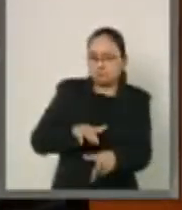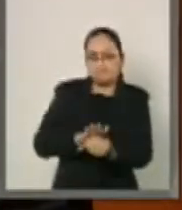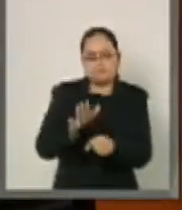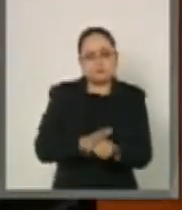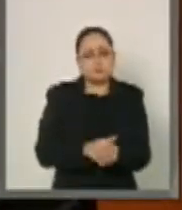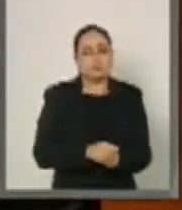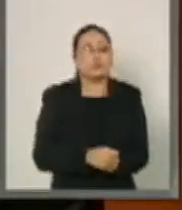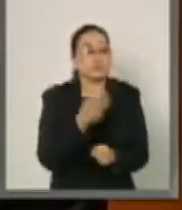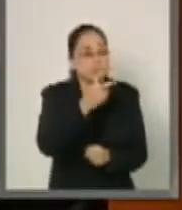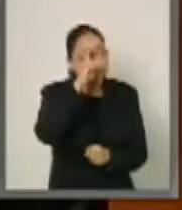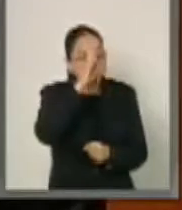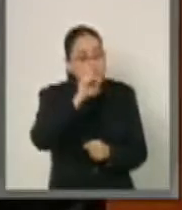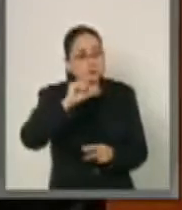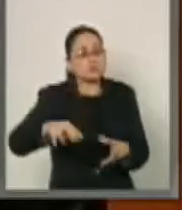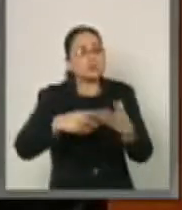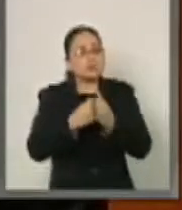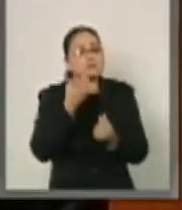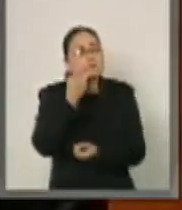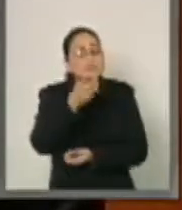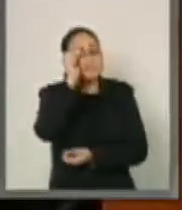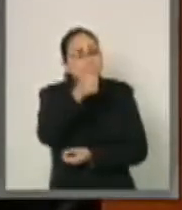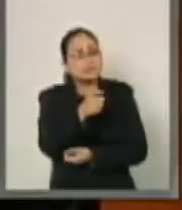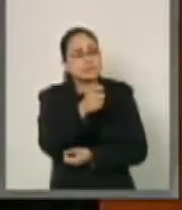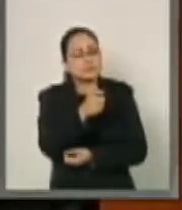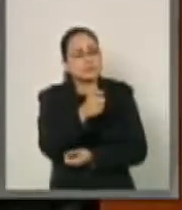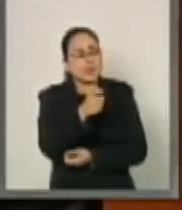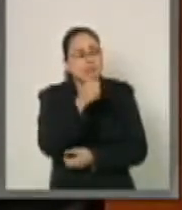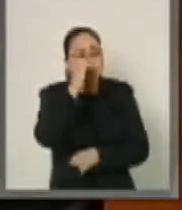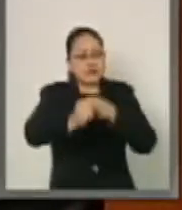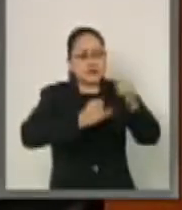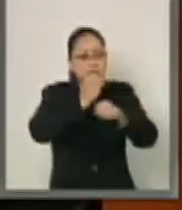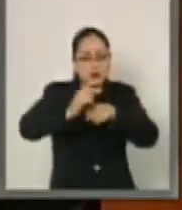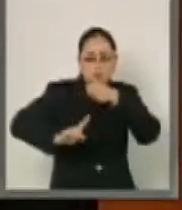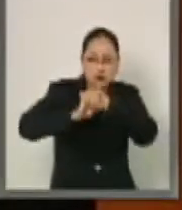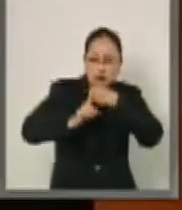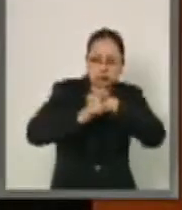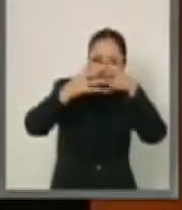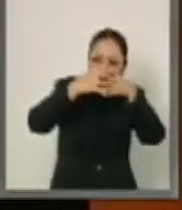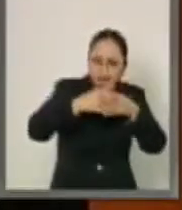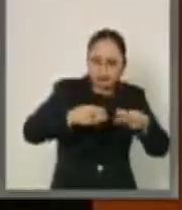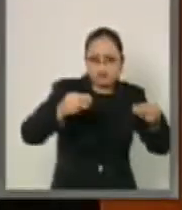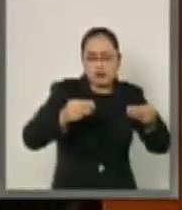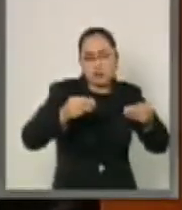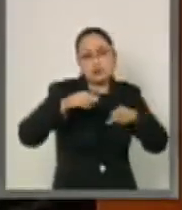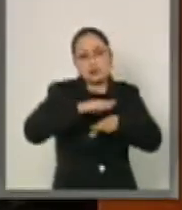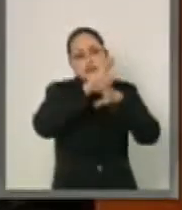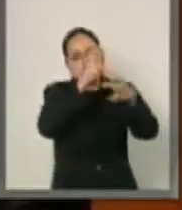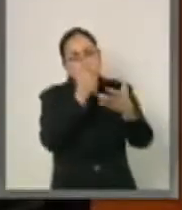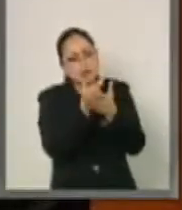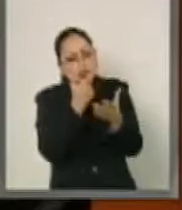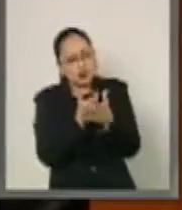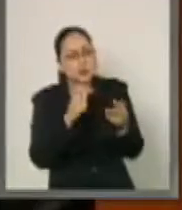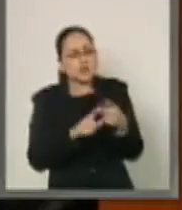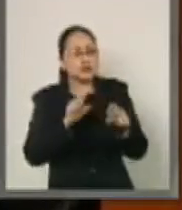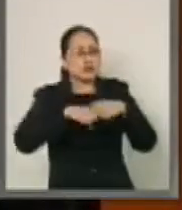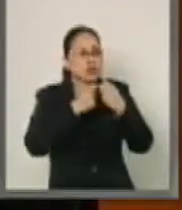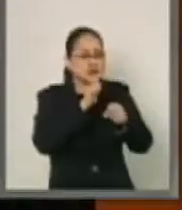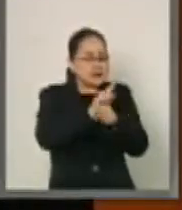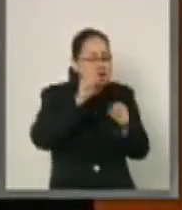que incluye la solución de problemas internacionales de carácter económico, social,